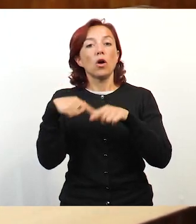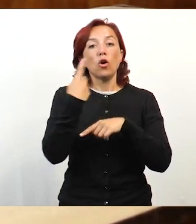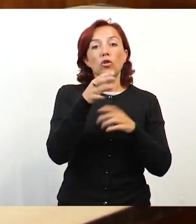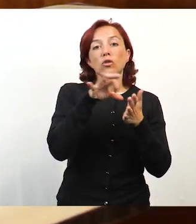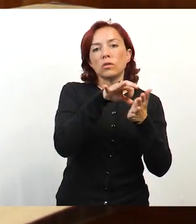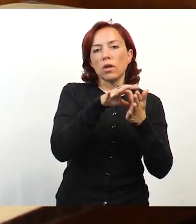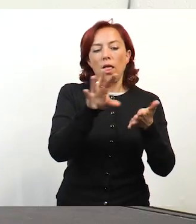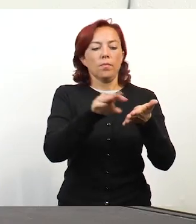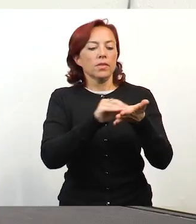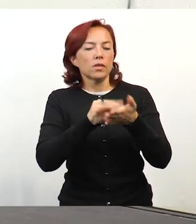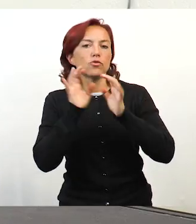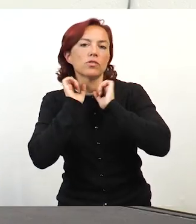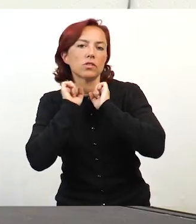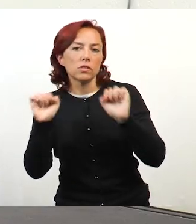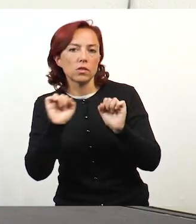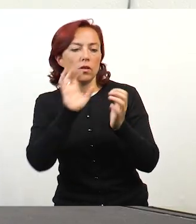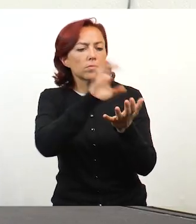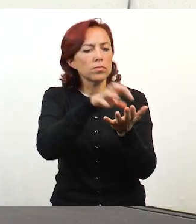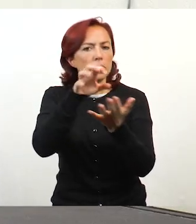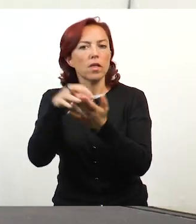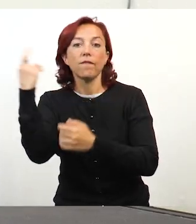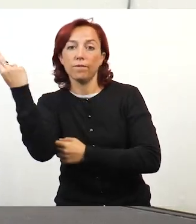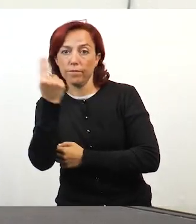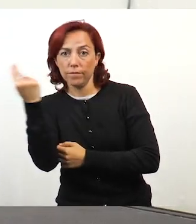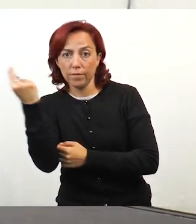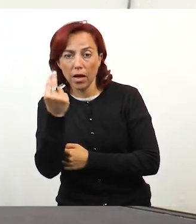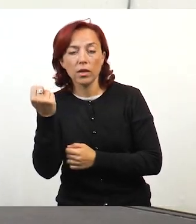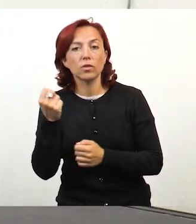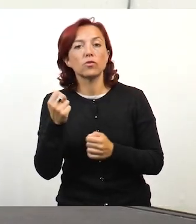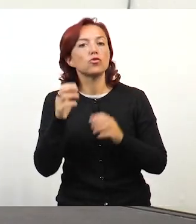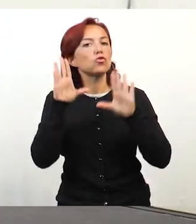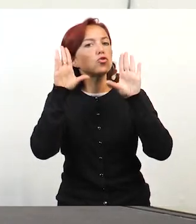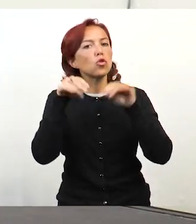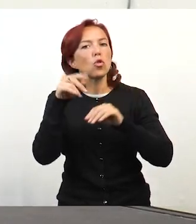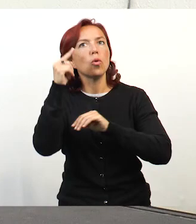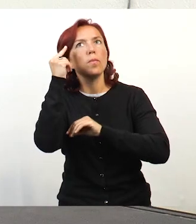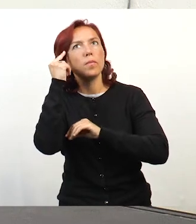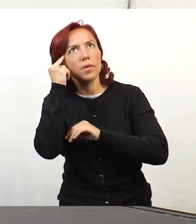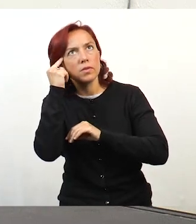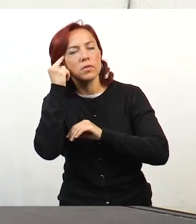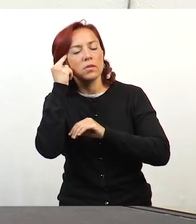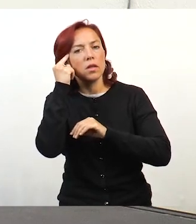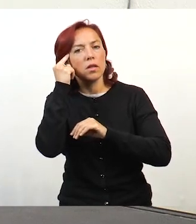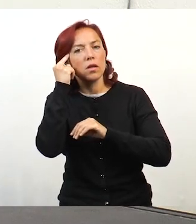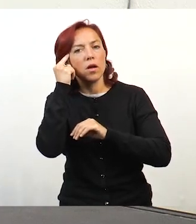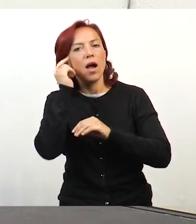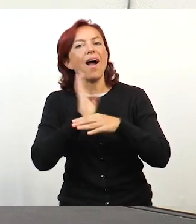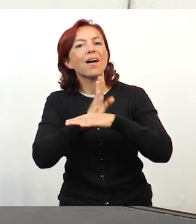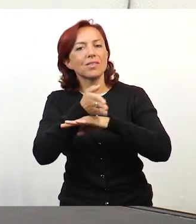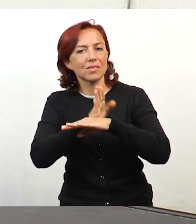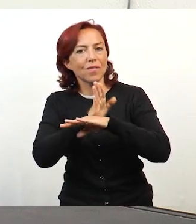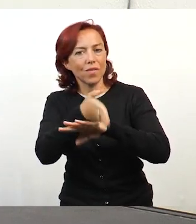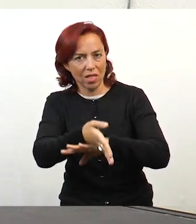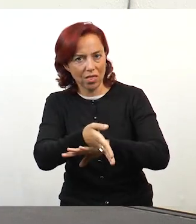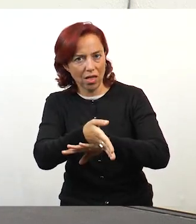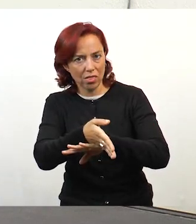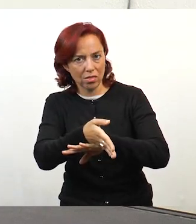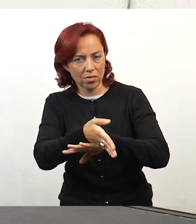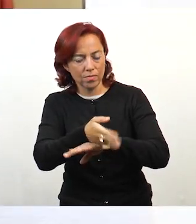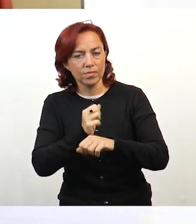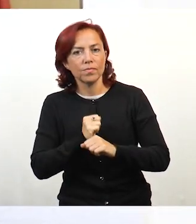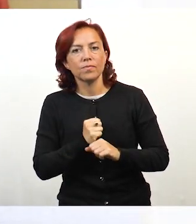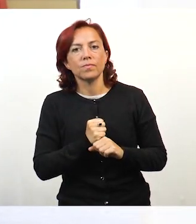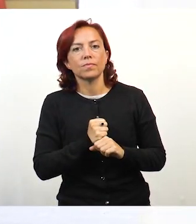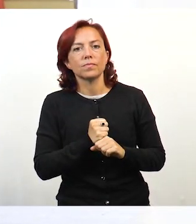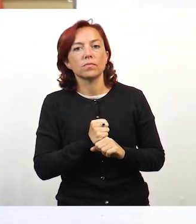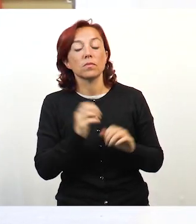anexos de administración, secretaría y baños, todo pensado en una lógica de accesibilidad.